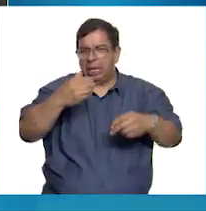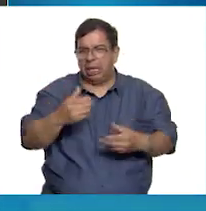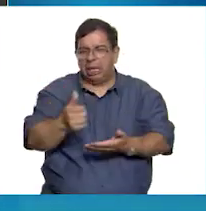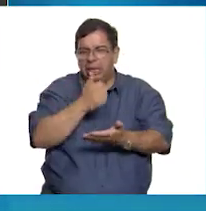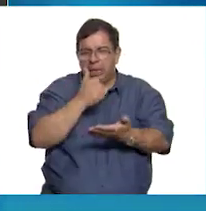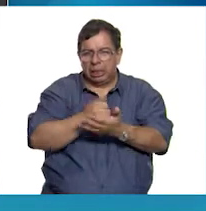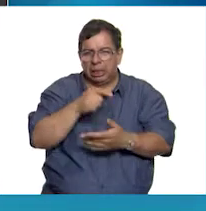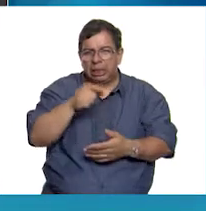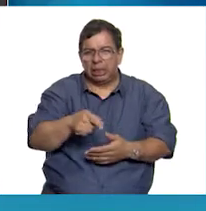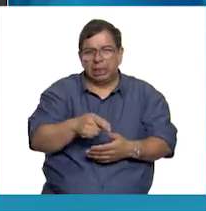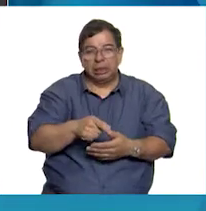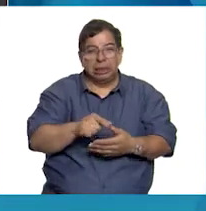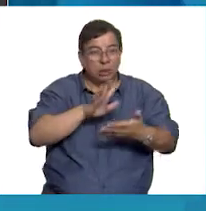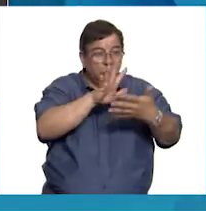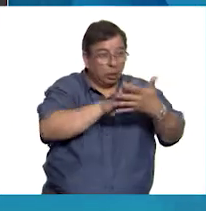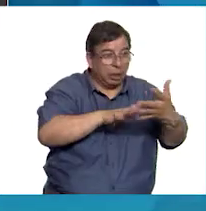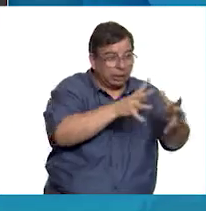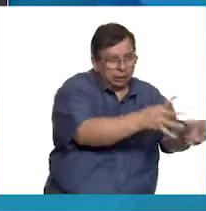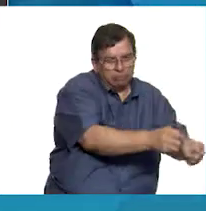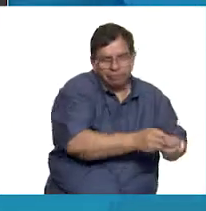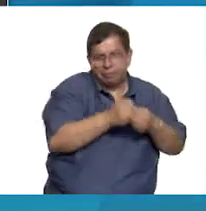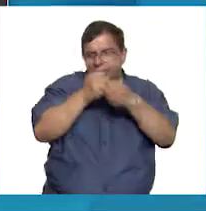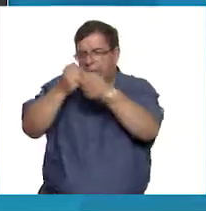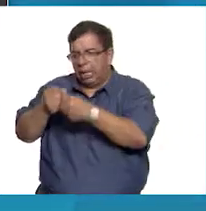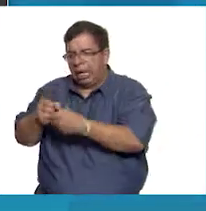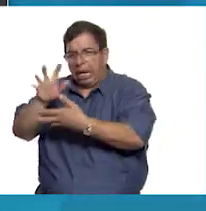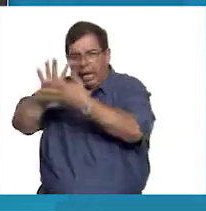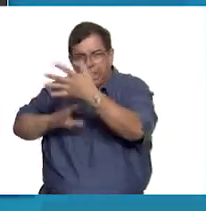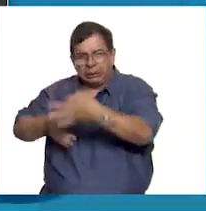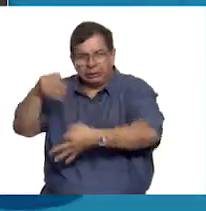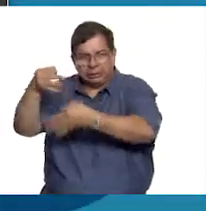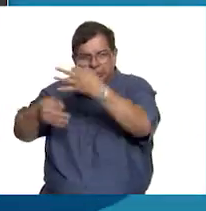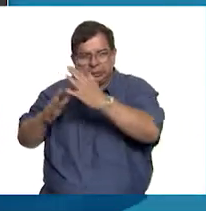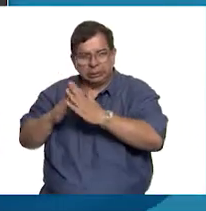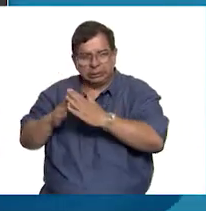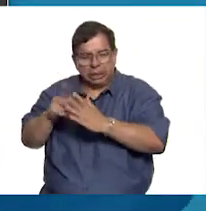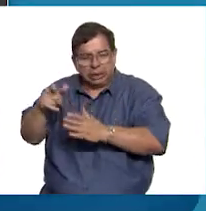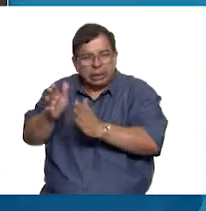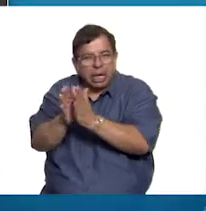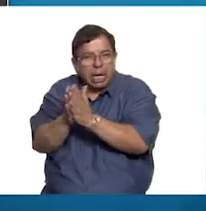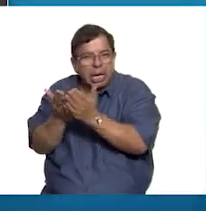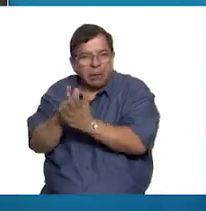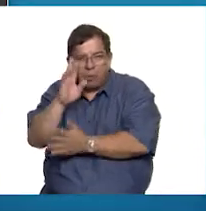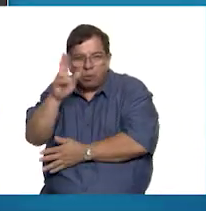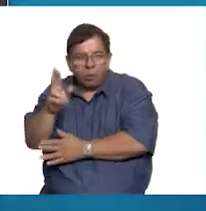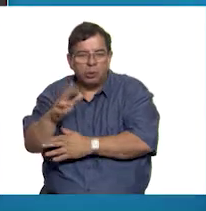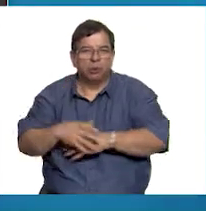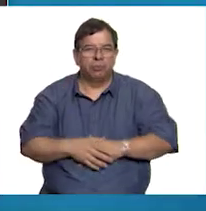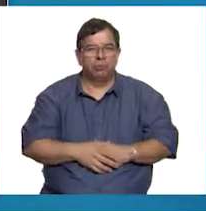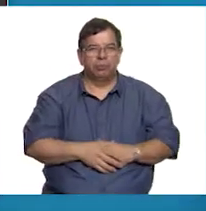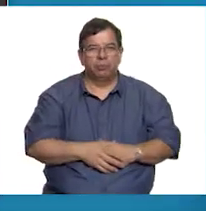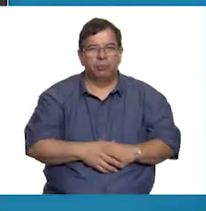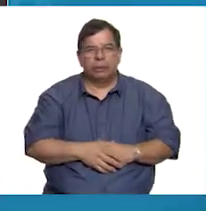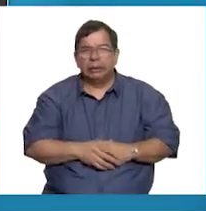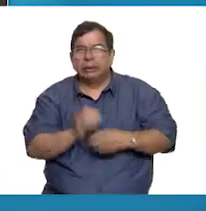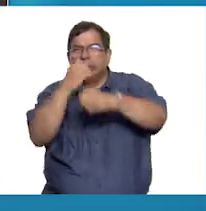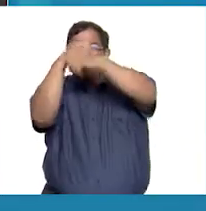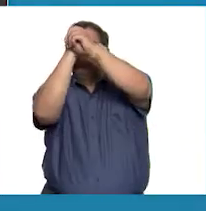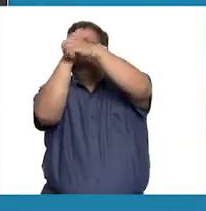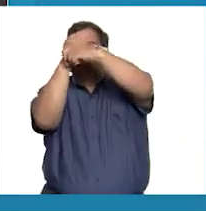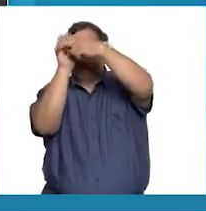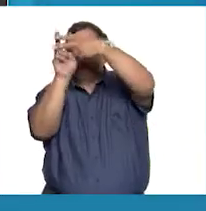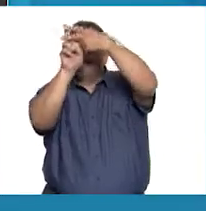casa y llevado a la cárcel por la Santa Inquisición. El motivo, poseer libros prohibidos. El tema, la astrología.